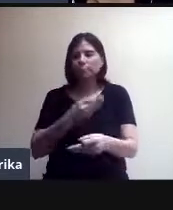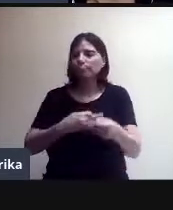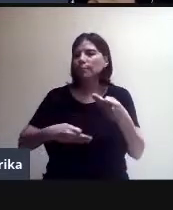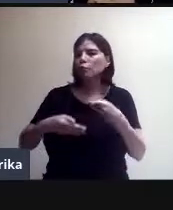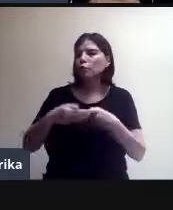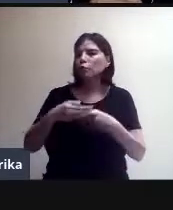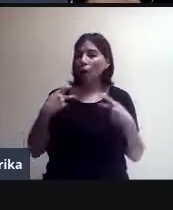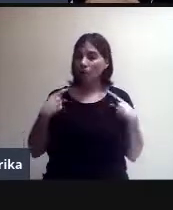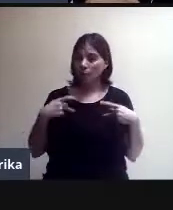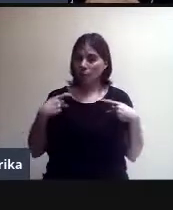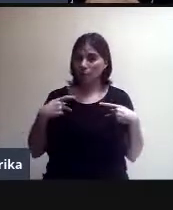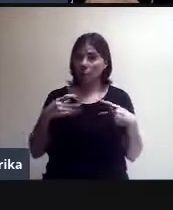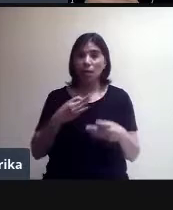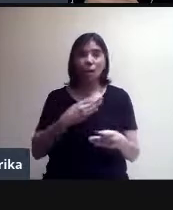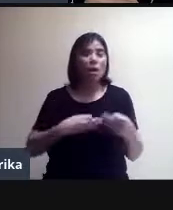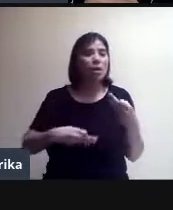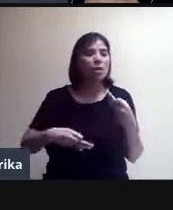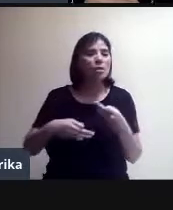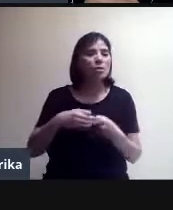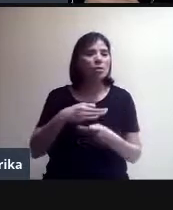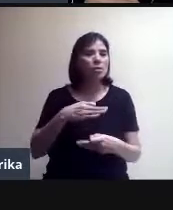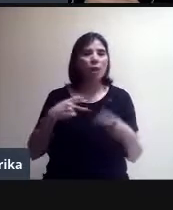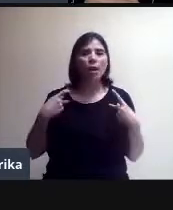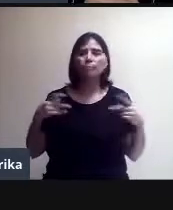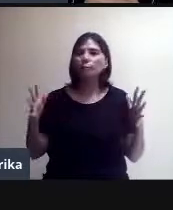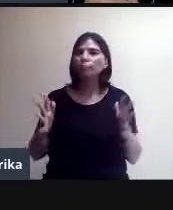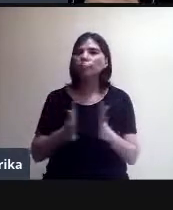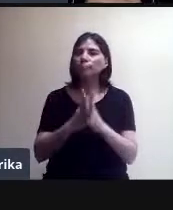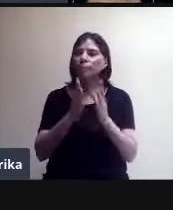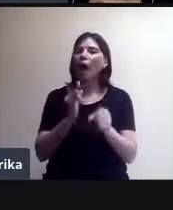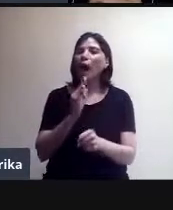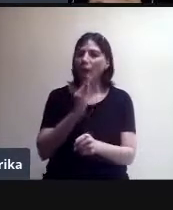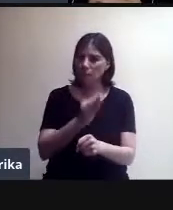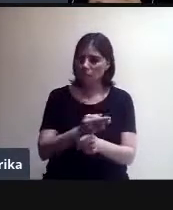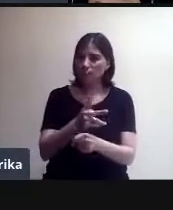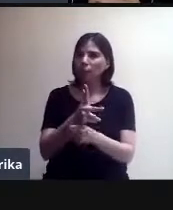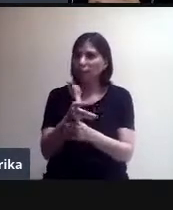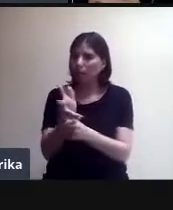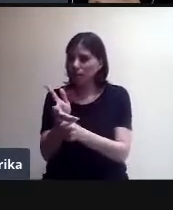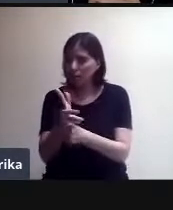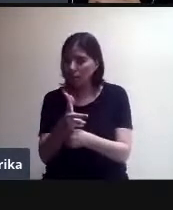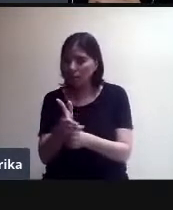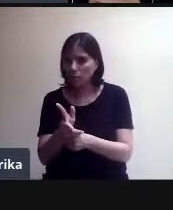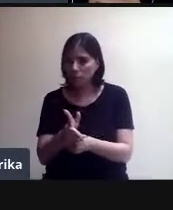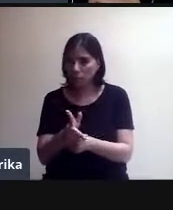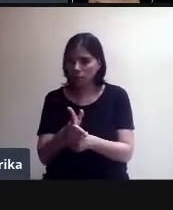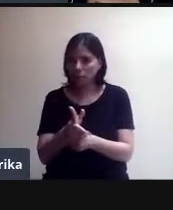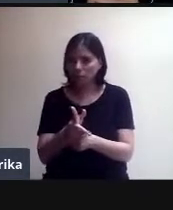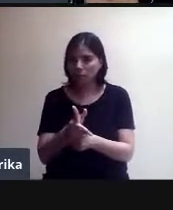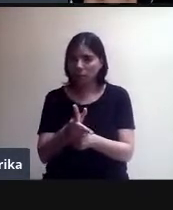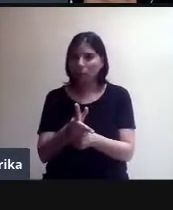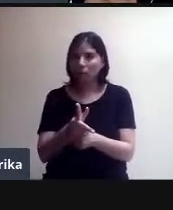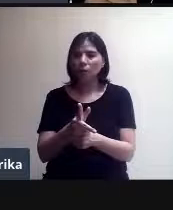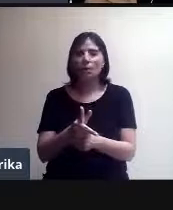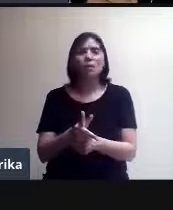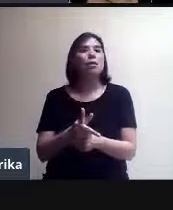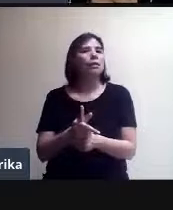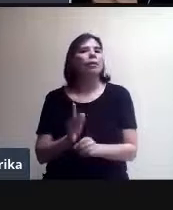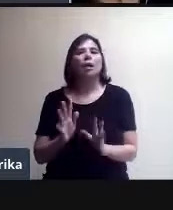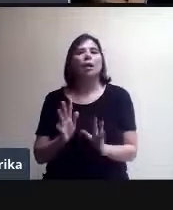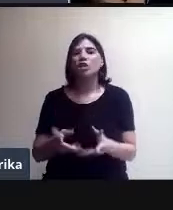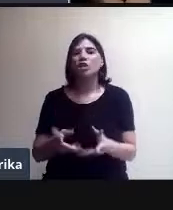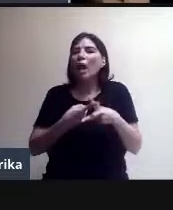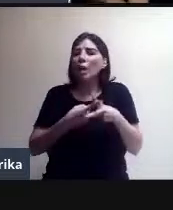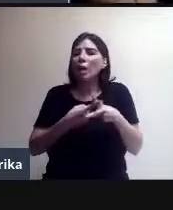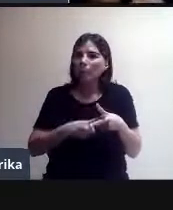aceptan la grabación, ¿sí? Entonces, pues, yo procedo a la grabación.